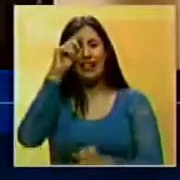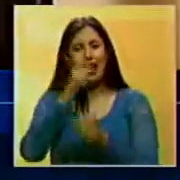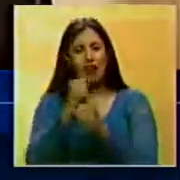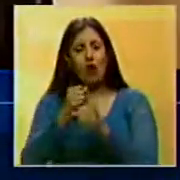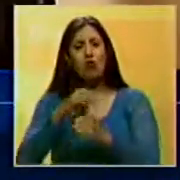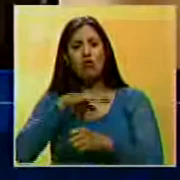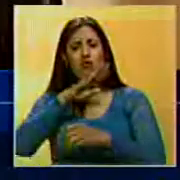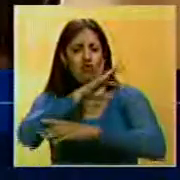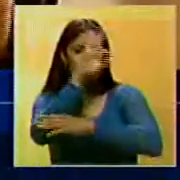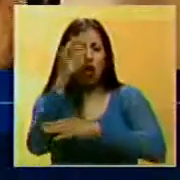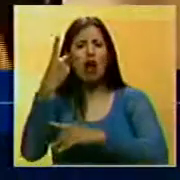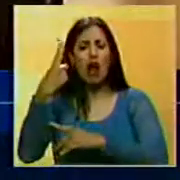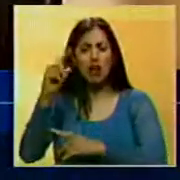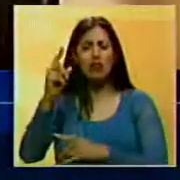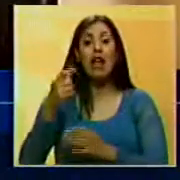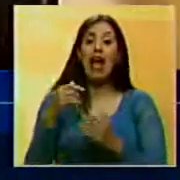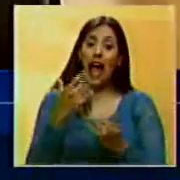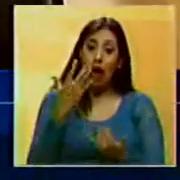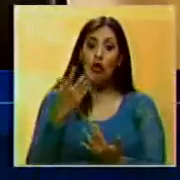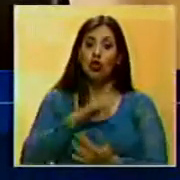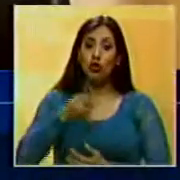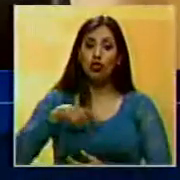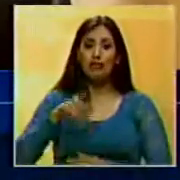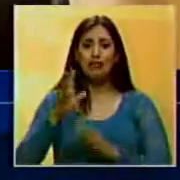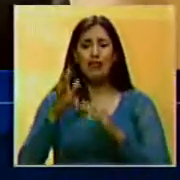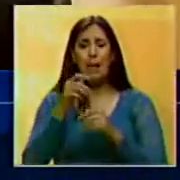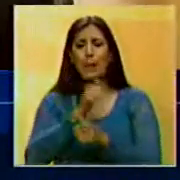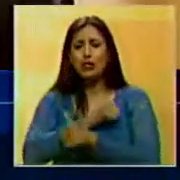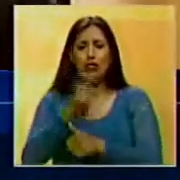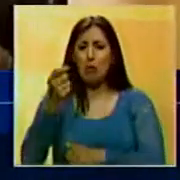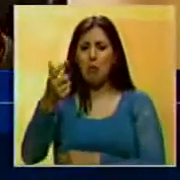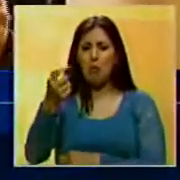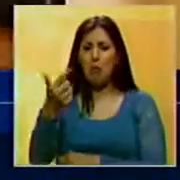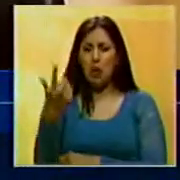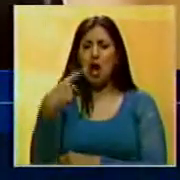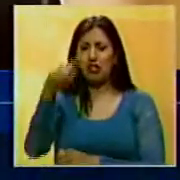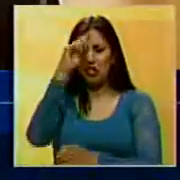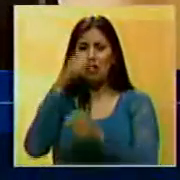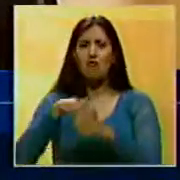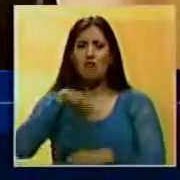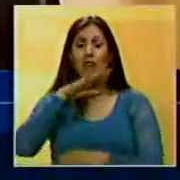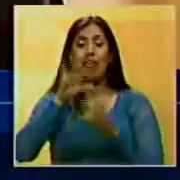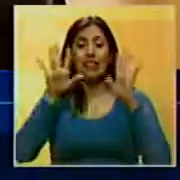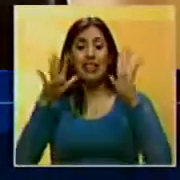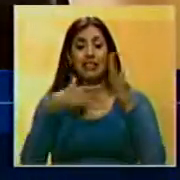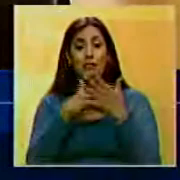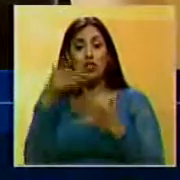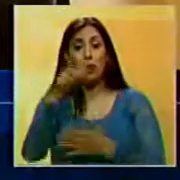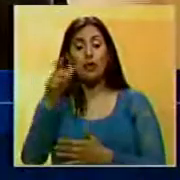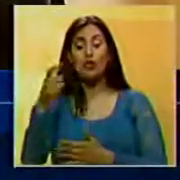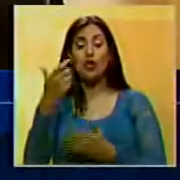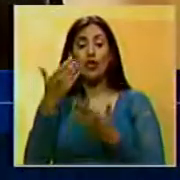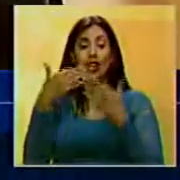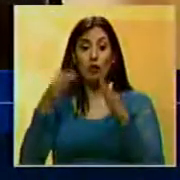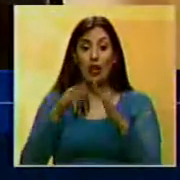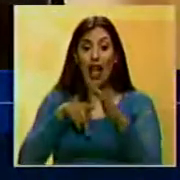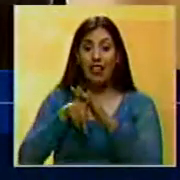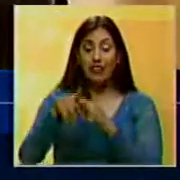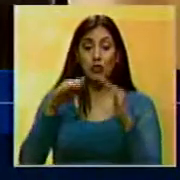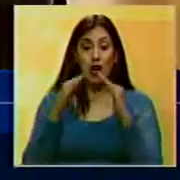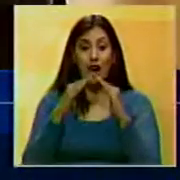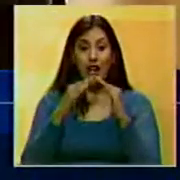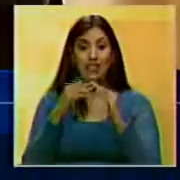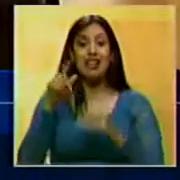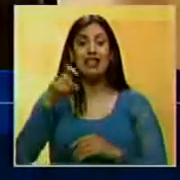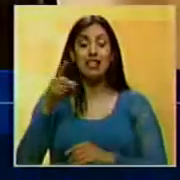pleno y prácticamente con índices de desempleo muy bajos y donde hay 10 millones de compatriotas estudiando, cuando regresan a sus hogares,